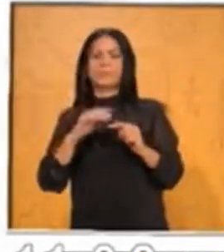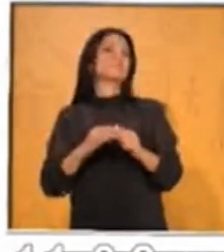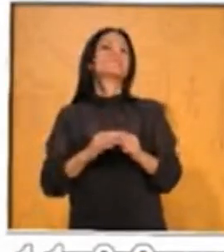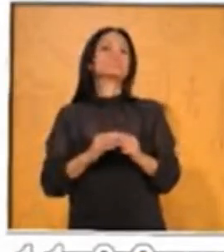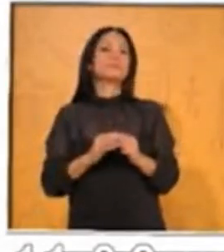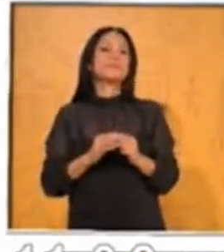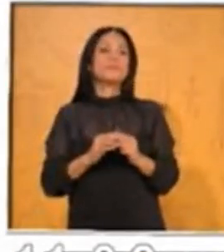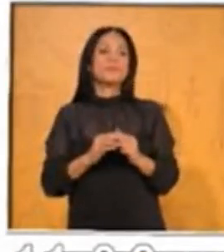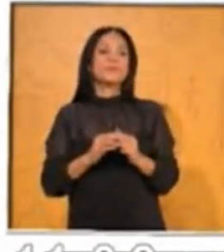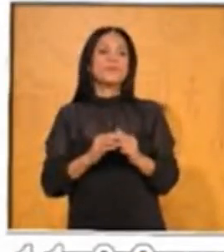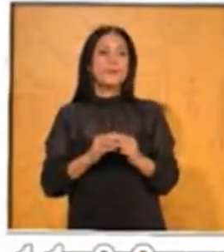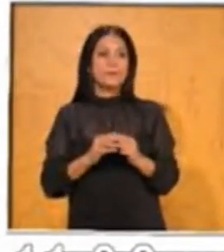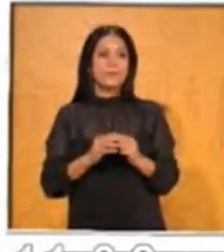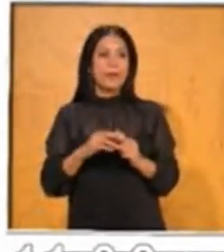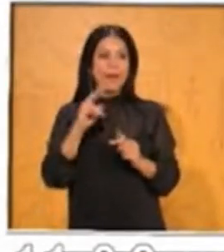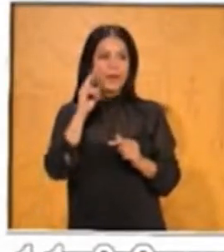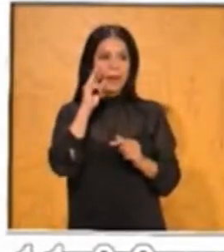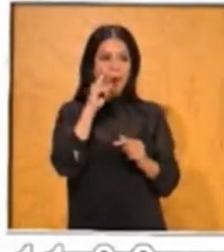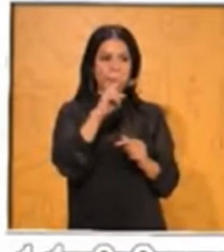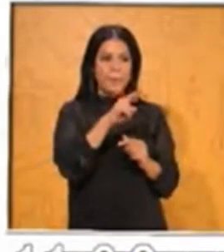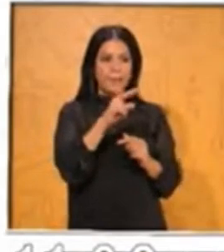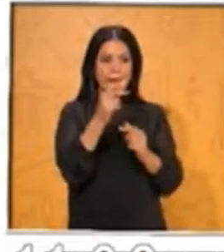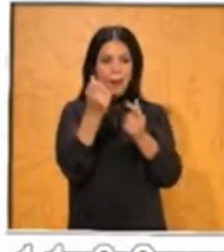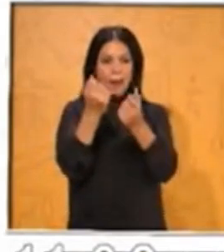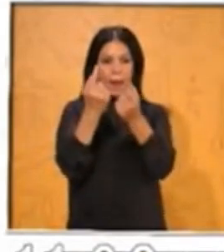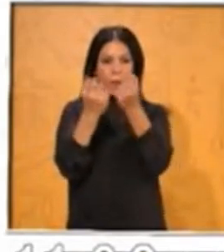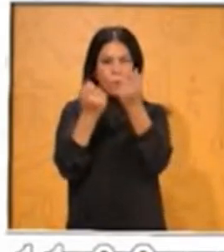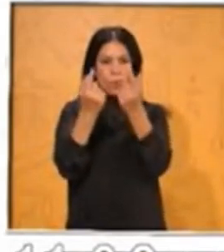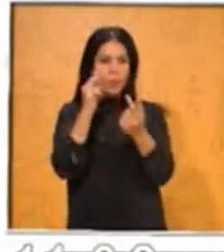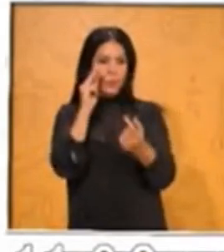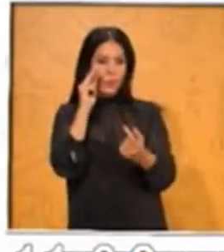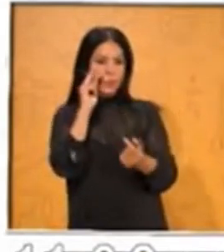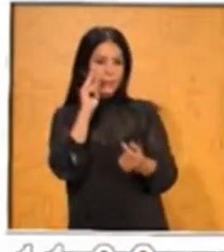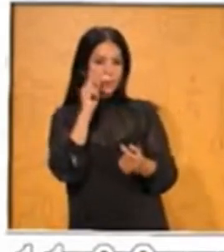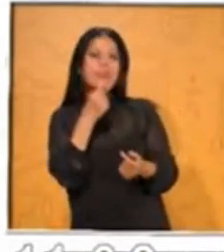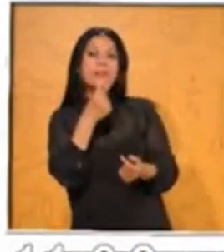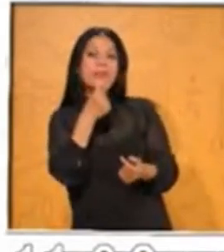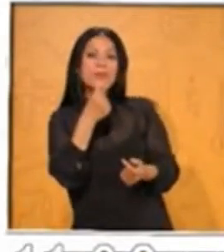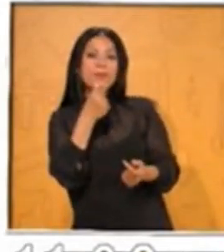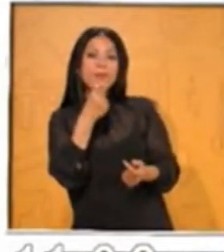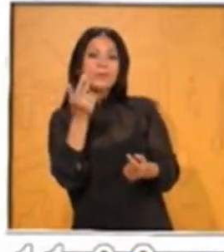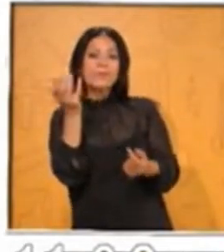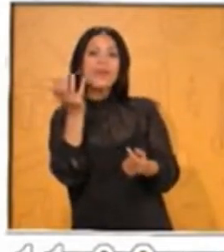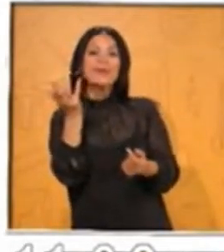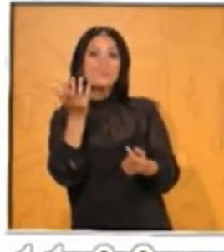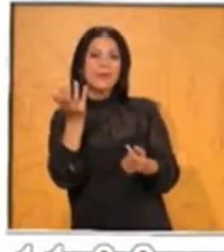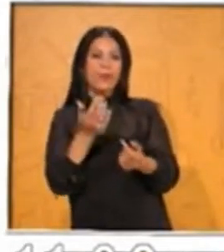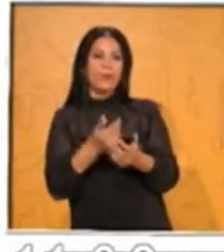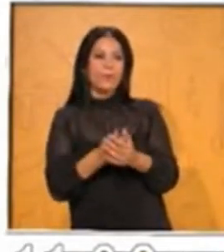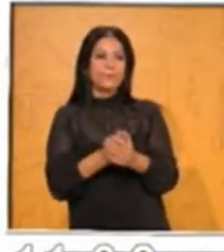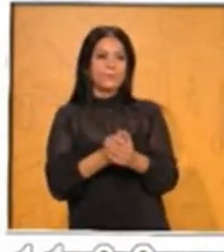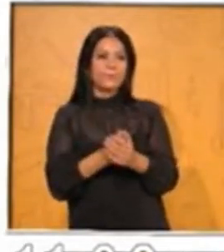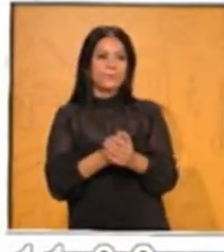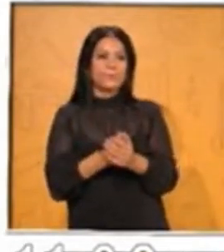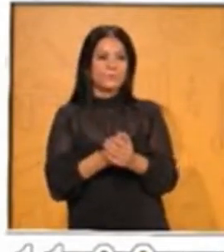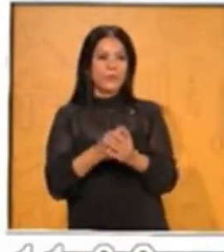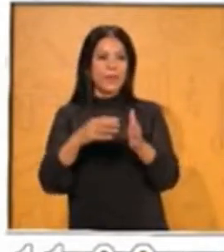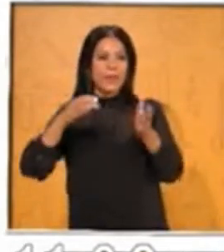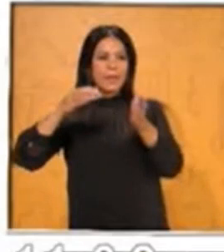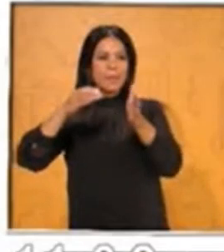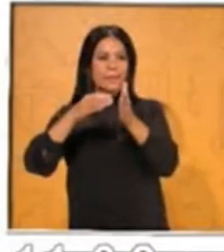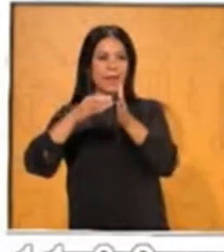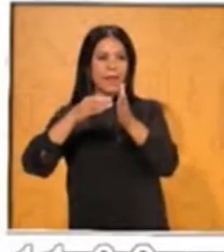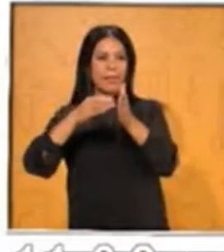Aquí estamos viendo algunos de nuestros amigos que nos mostraron su dado. Uno lo hizo de color